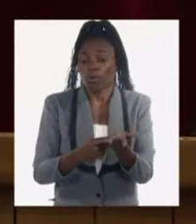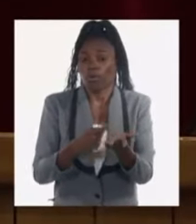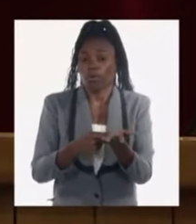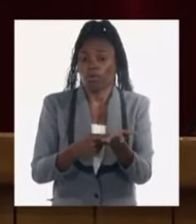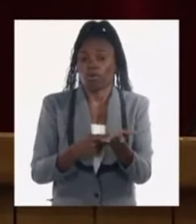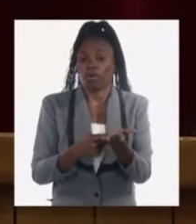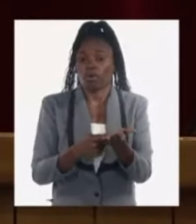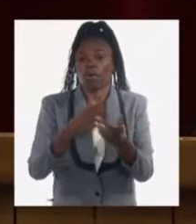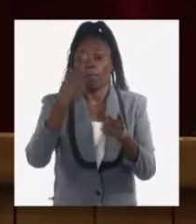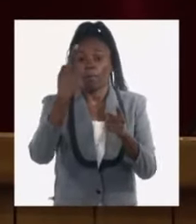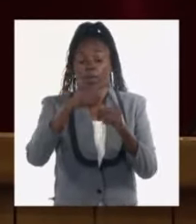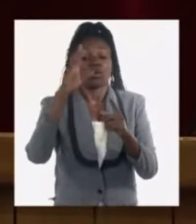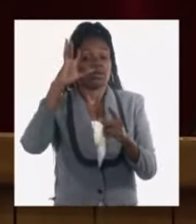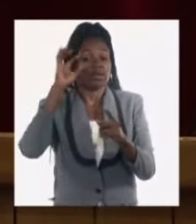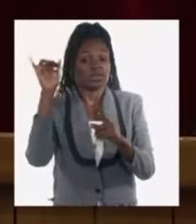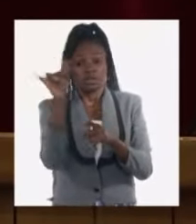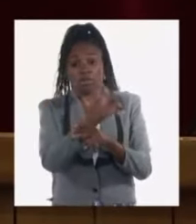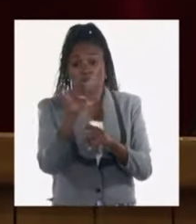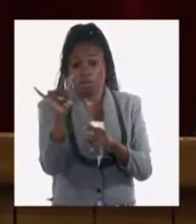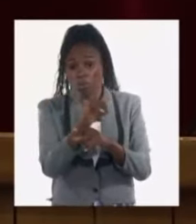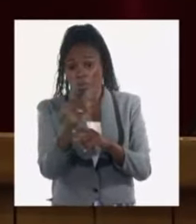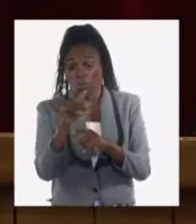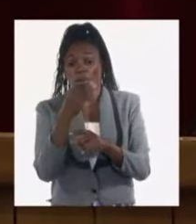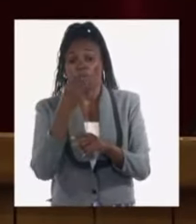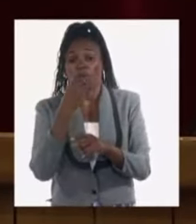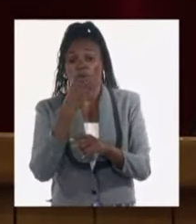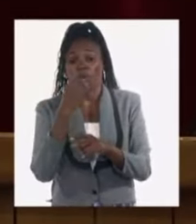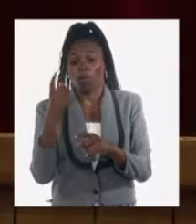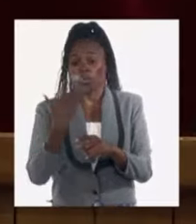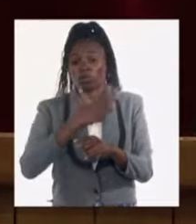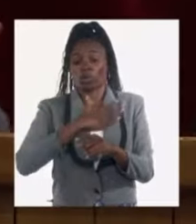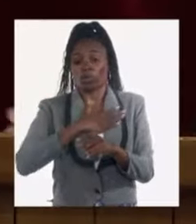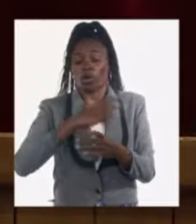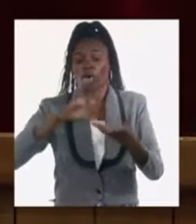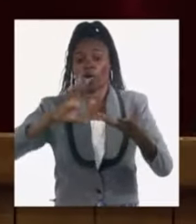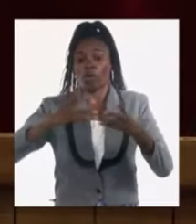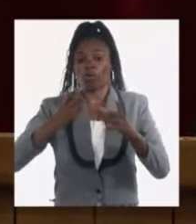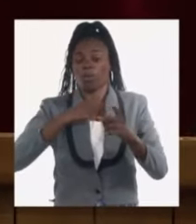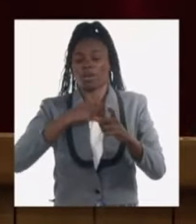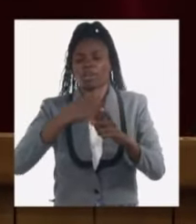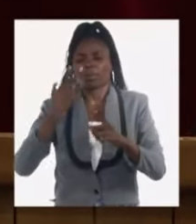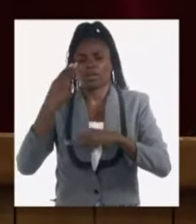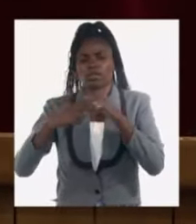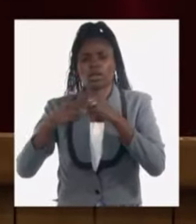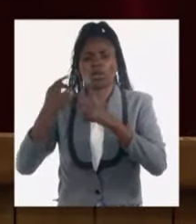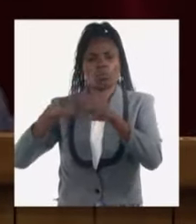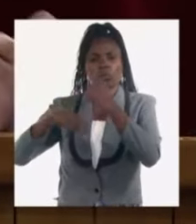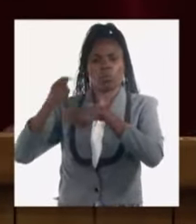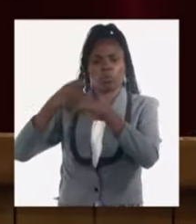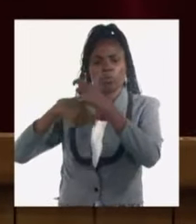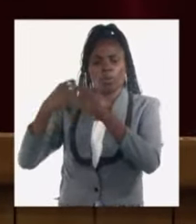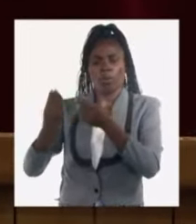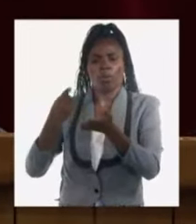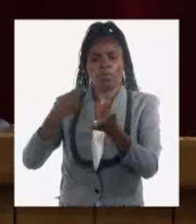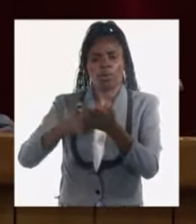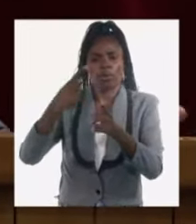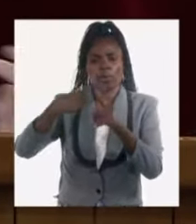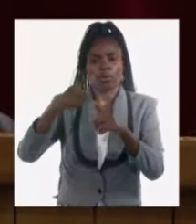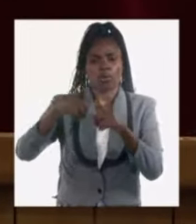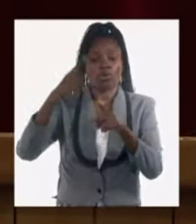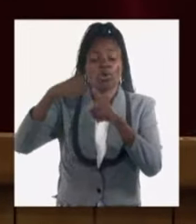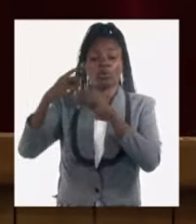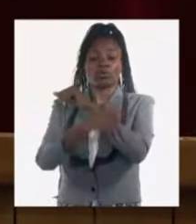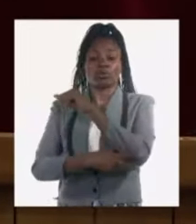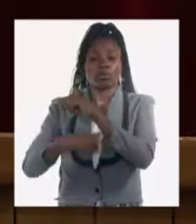pero hay que entender también que la compensación puede ser para nosotros un mecanismo para exportar un mecanismo para colocar productos en el exterior